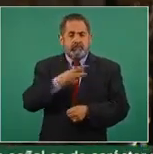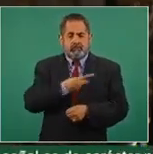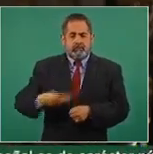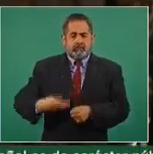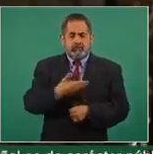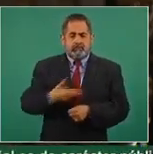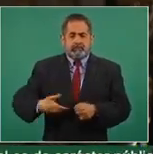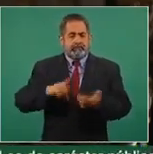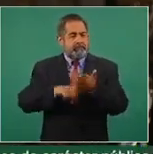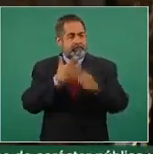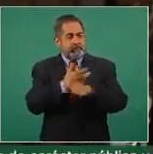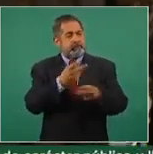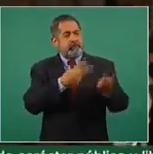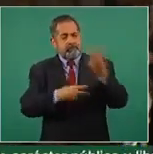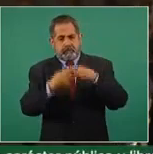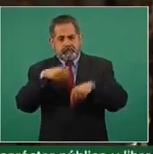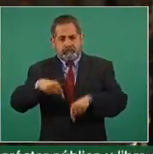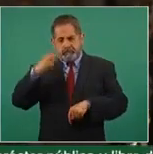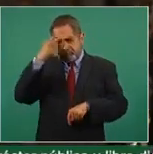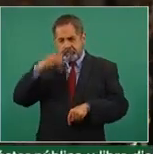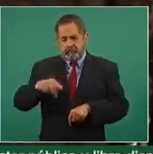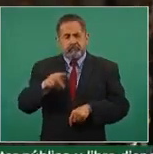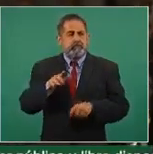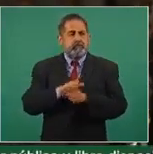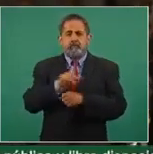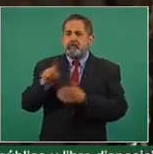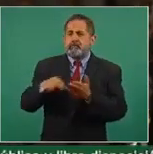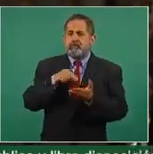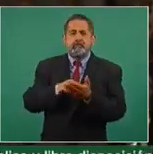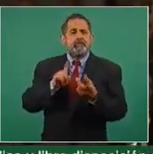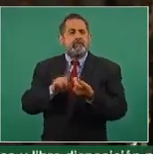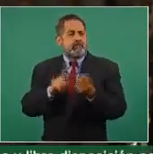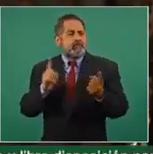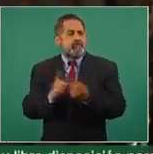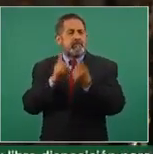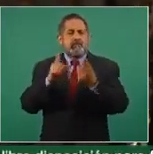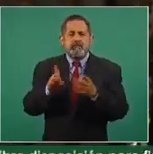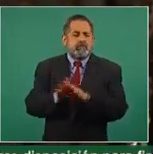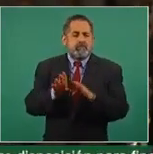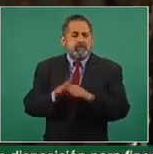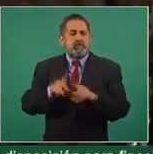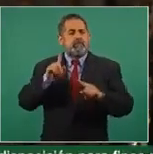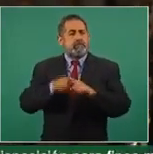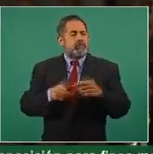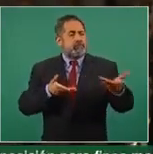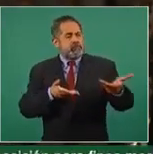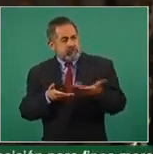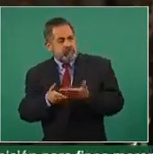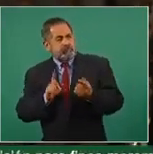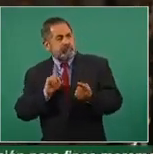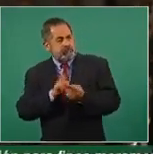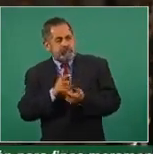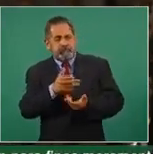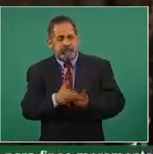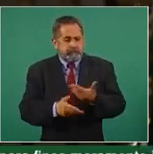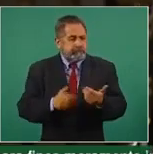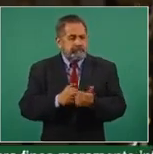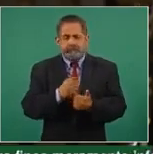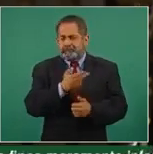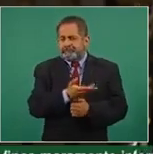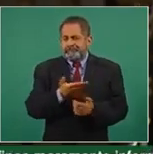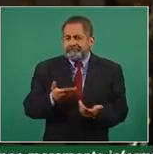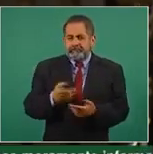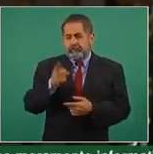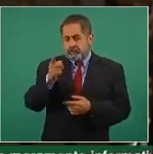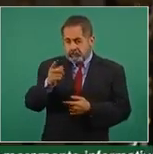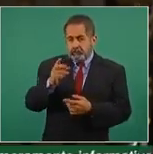en dónde ocurrirá esta reunión, quién la atenderá, quién se entrevistará con ella, si